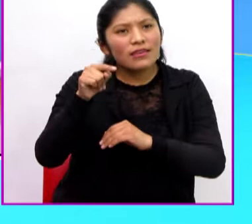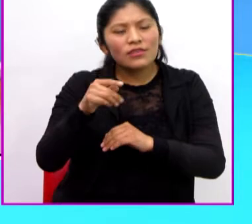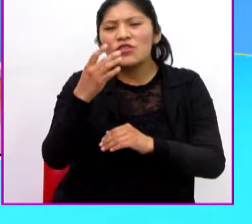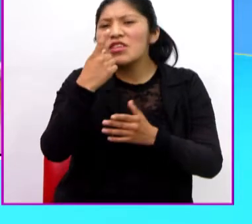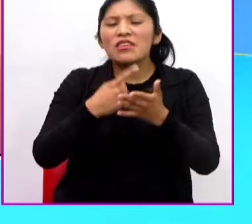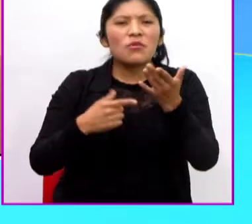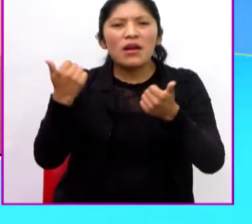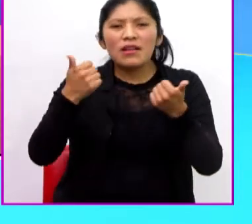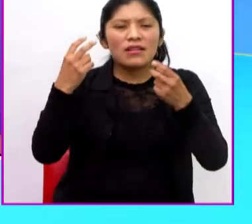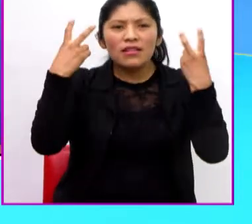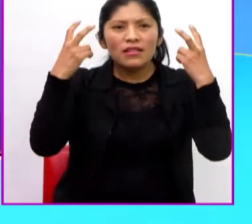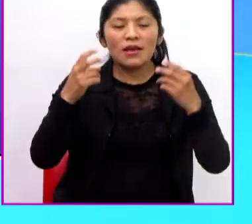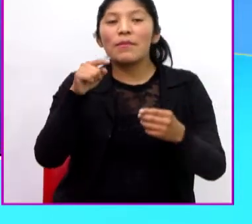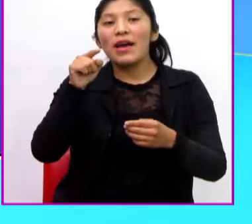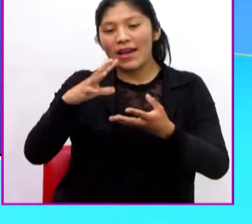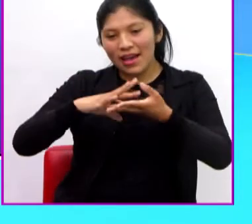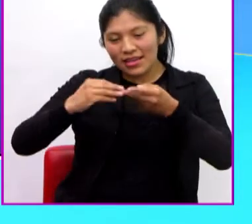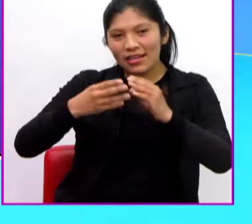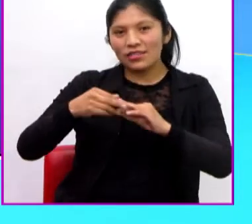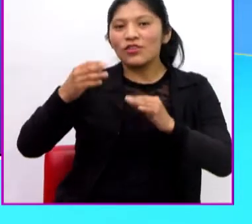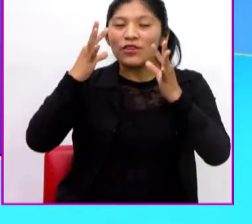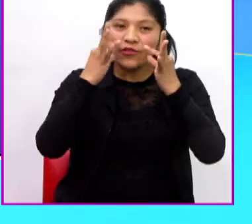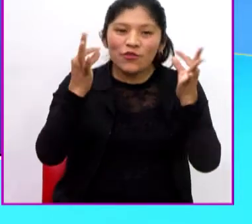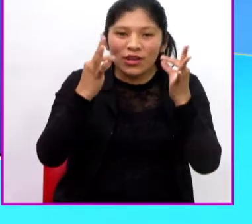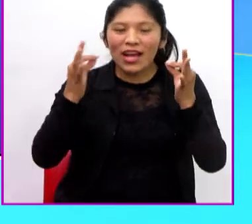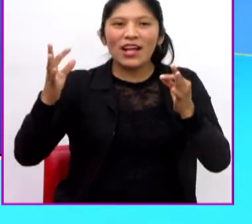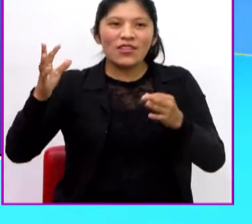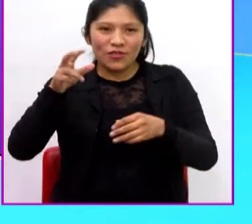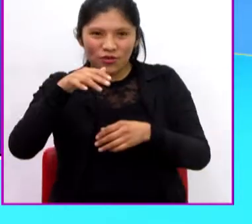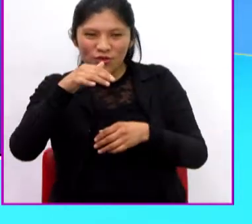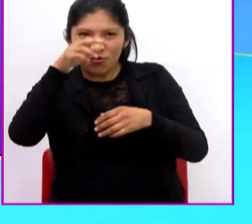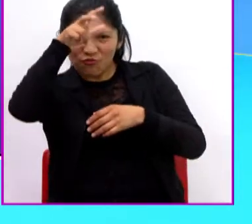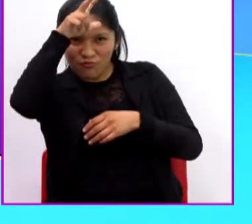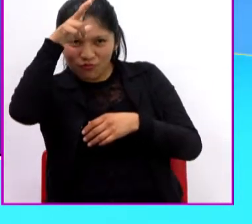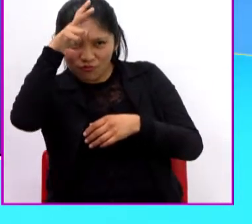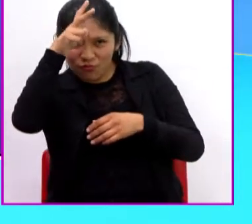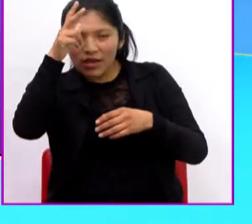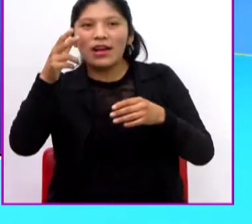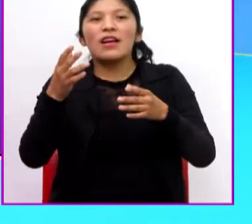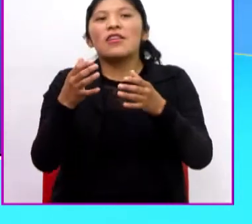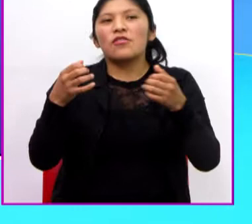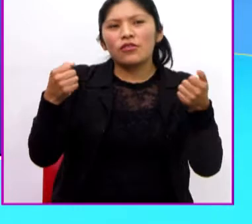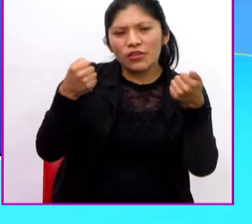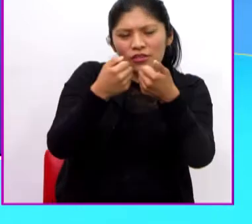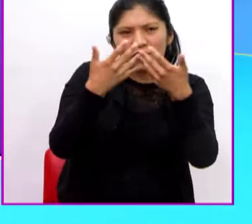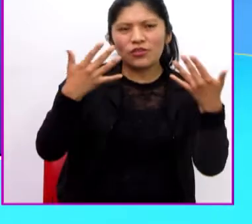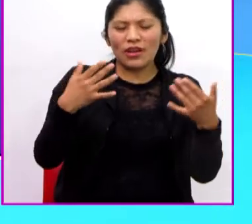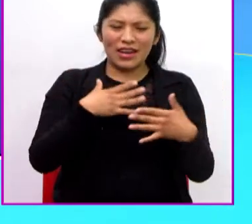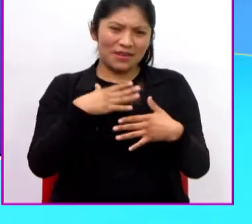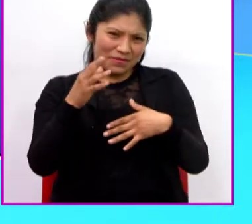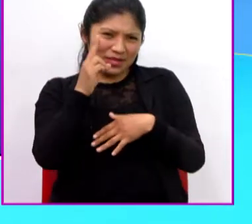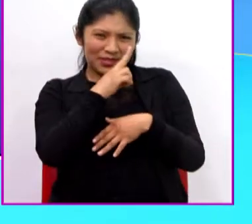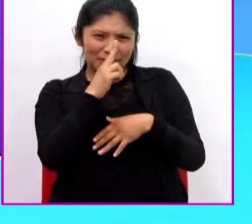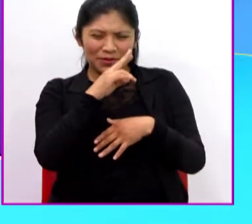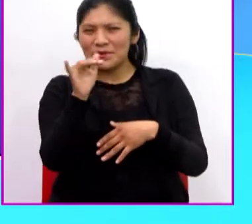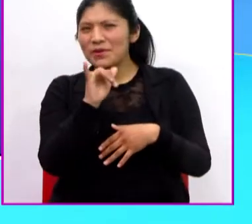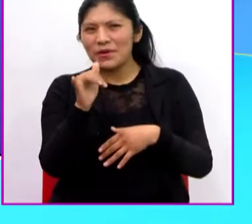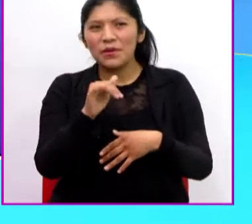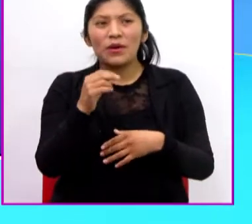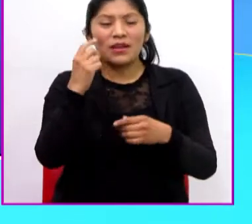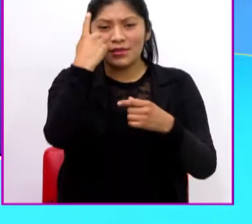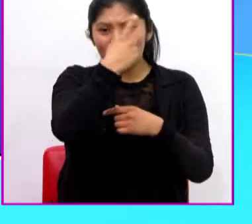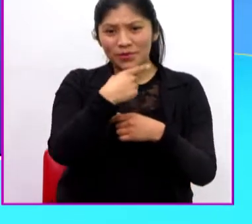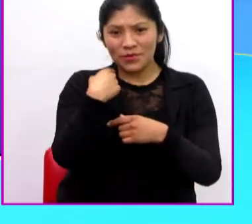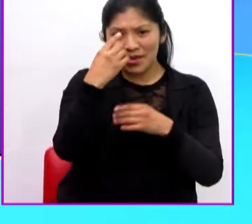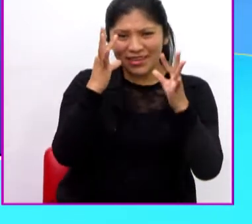qué se trata? Es la historia de un gato y un gallo que chocan sus autos. A mí también me parece graciosa. La cara del